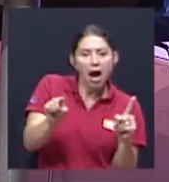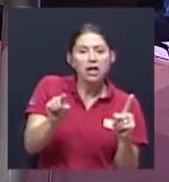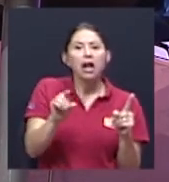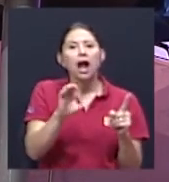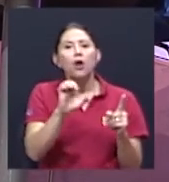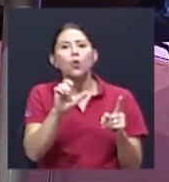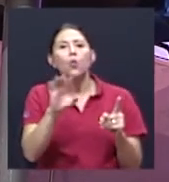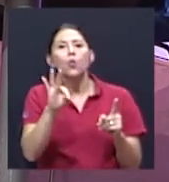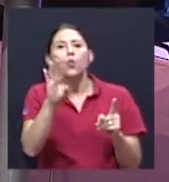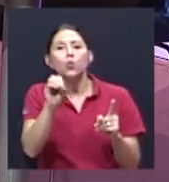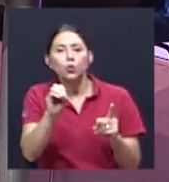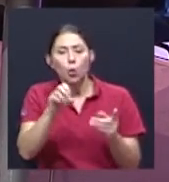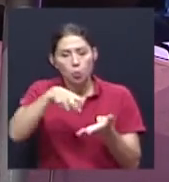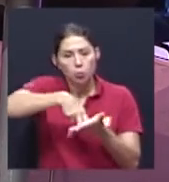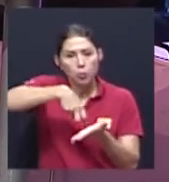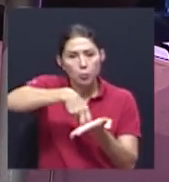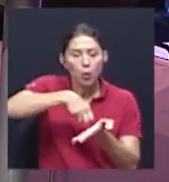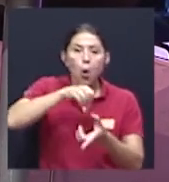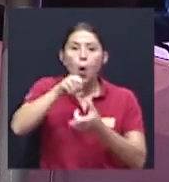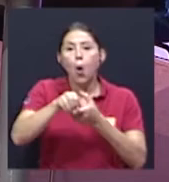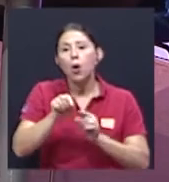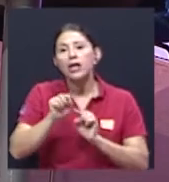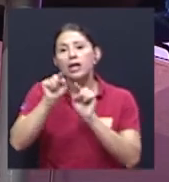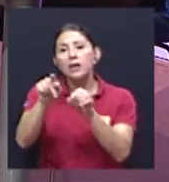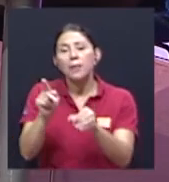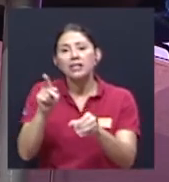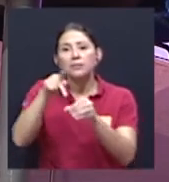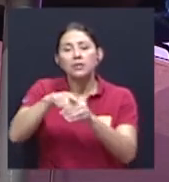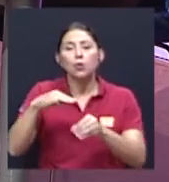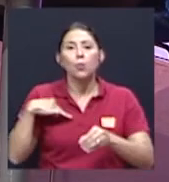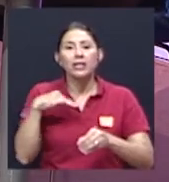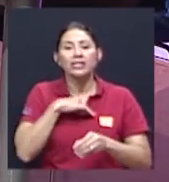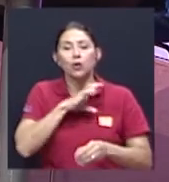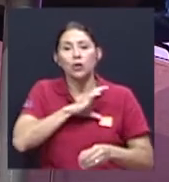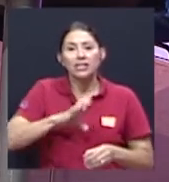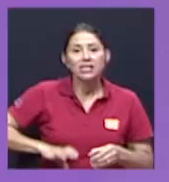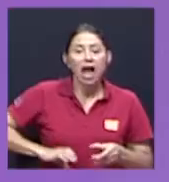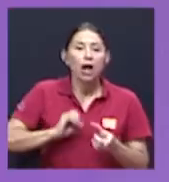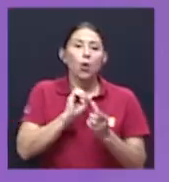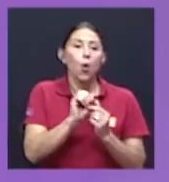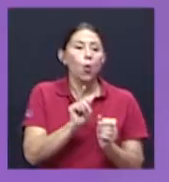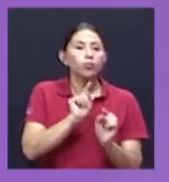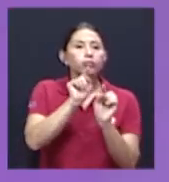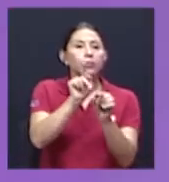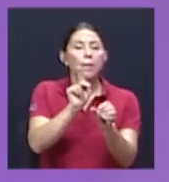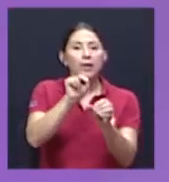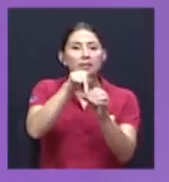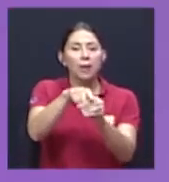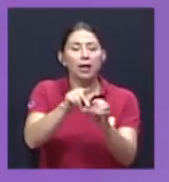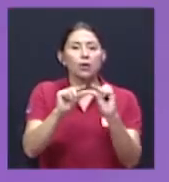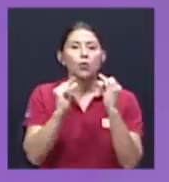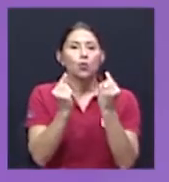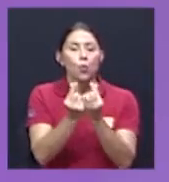ministerio, o cristiano, o en un grupo pastoral, siempre son las mujeres las que sobrepasan